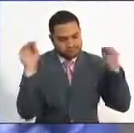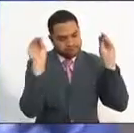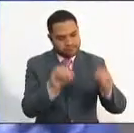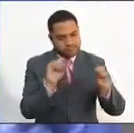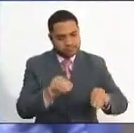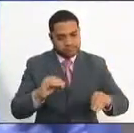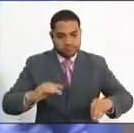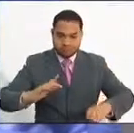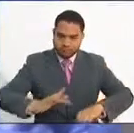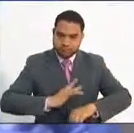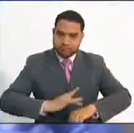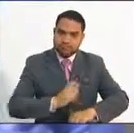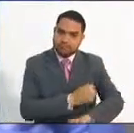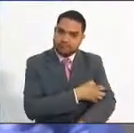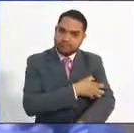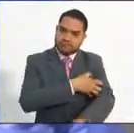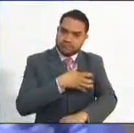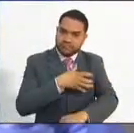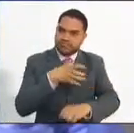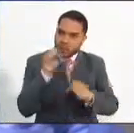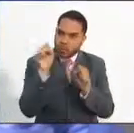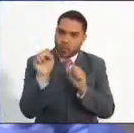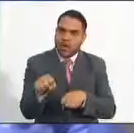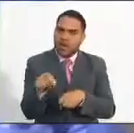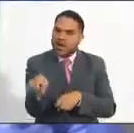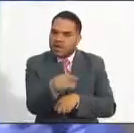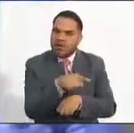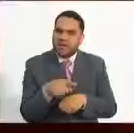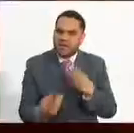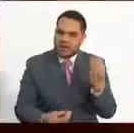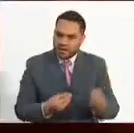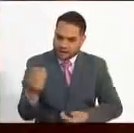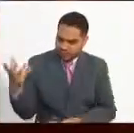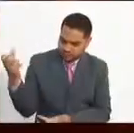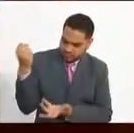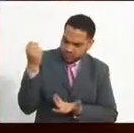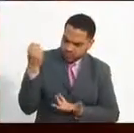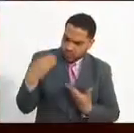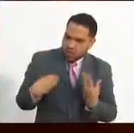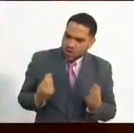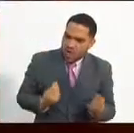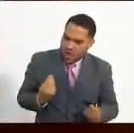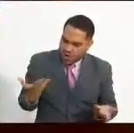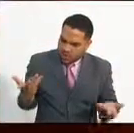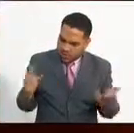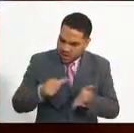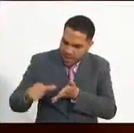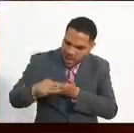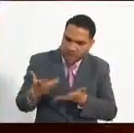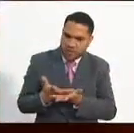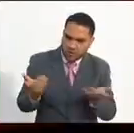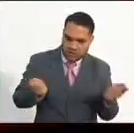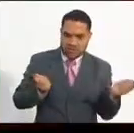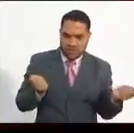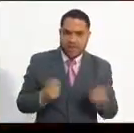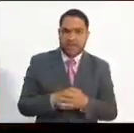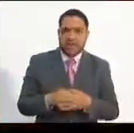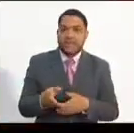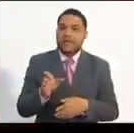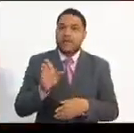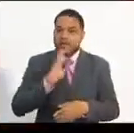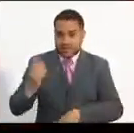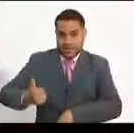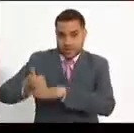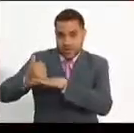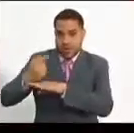las comunidades para gestionar adecuadamente los recursos. El diálogo entre los indígenas Embera y el director nacional de la ESAP